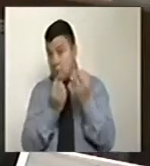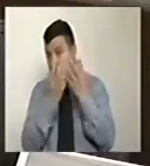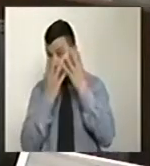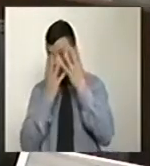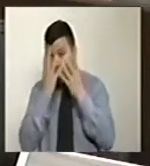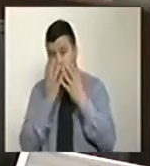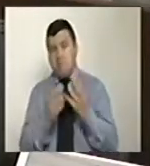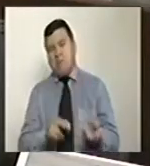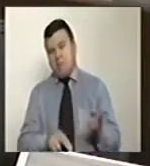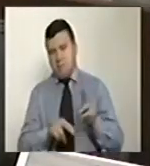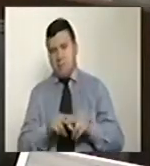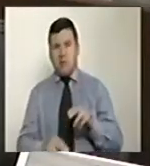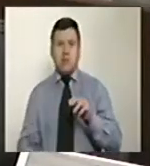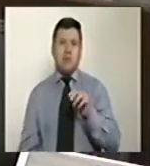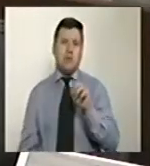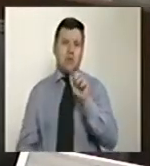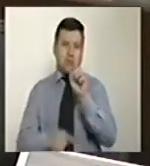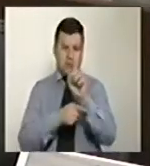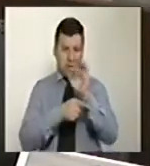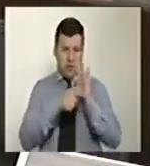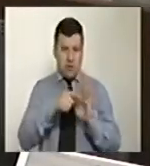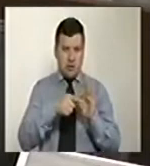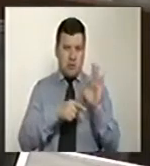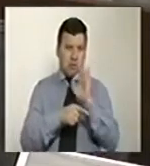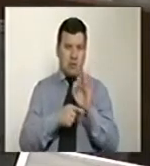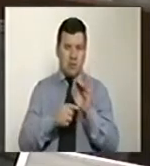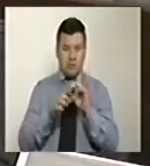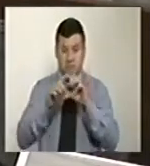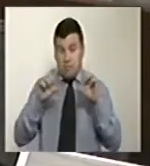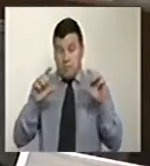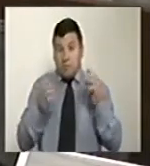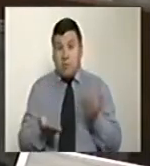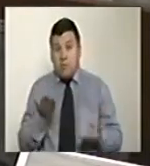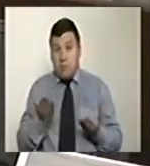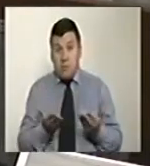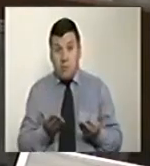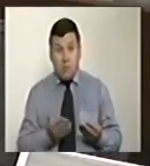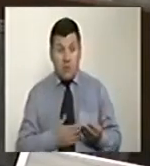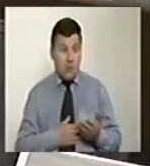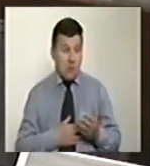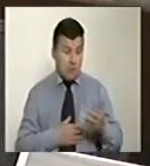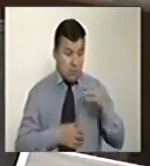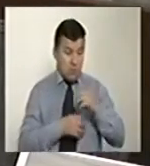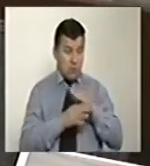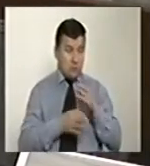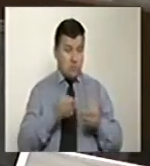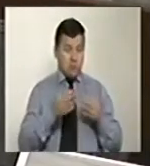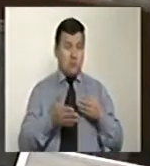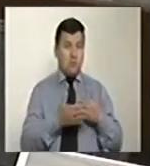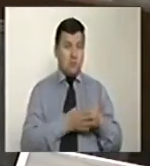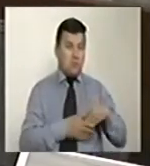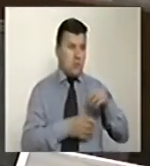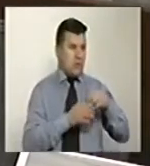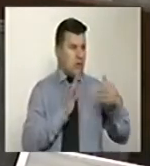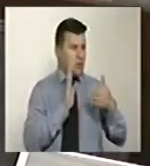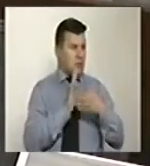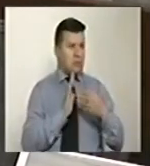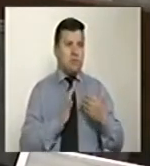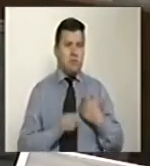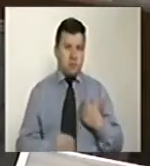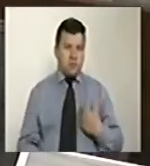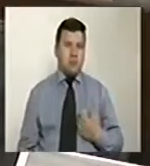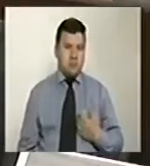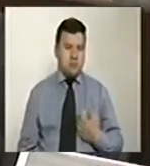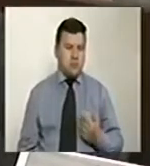la pena se aumentará hasta en una tercera parte. Parágrafo, en todo caso, cuando proceda a la medida de seguridad en contra del imputado,